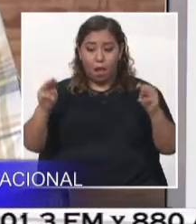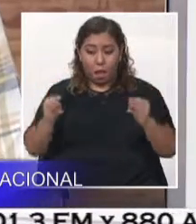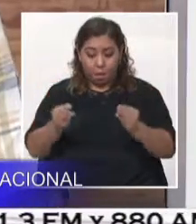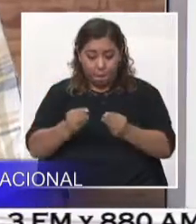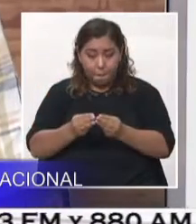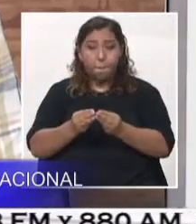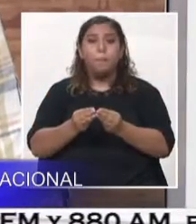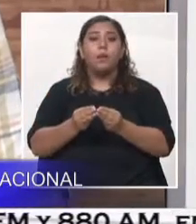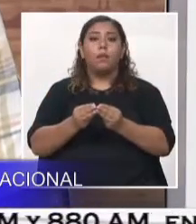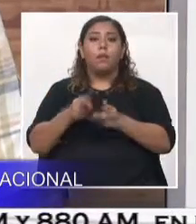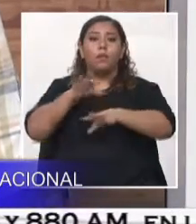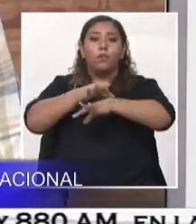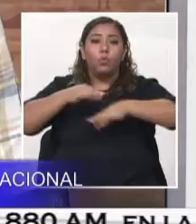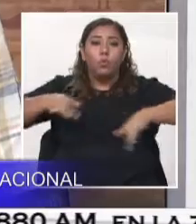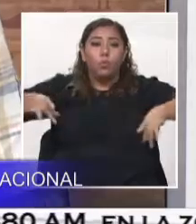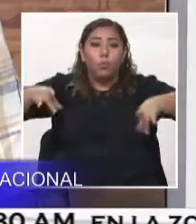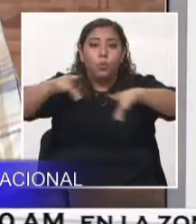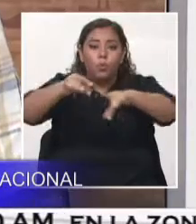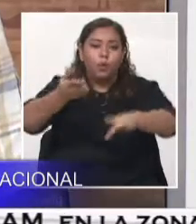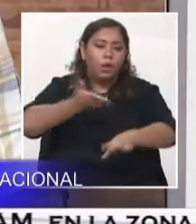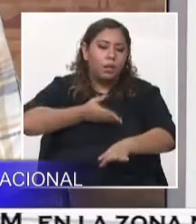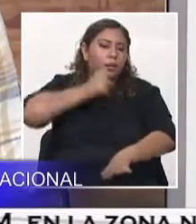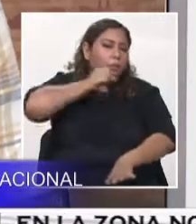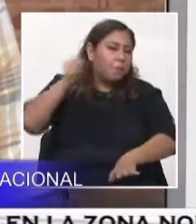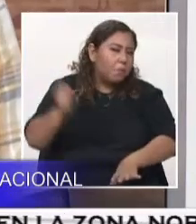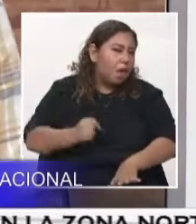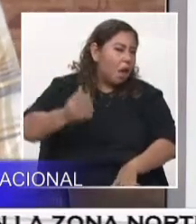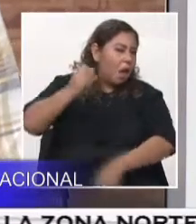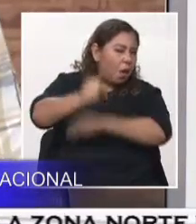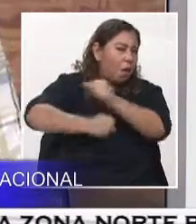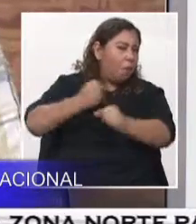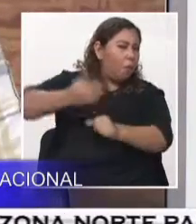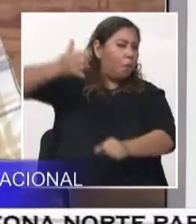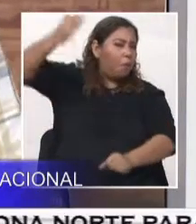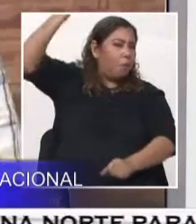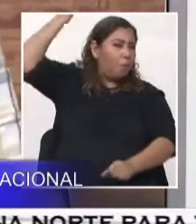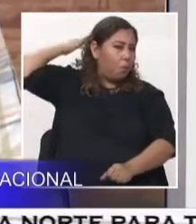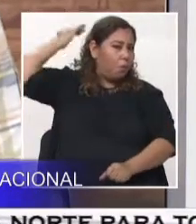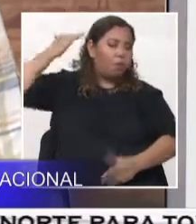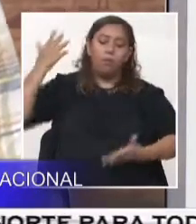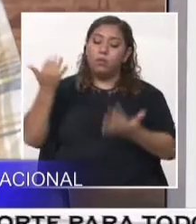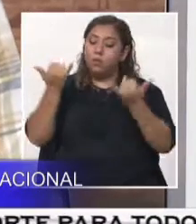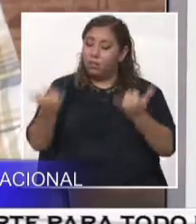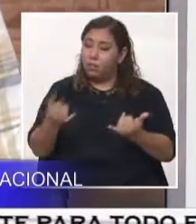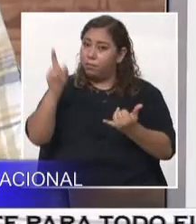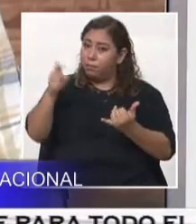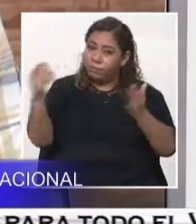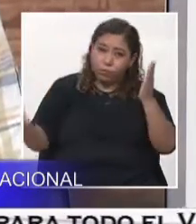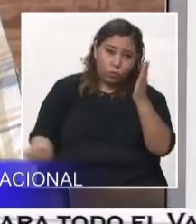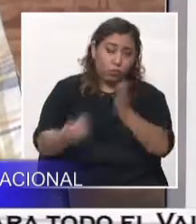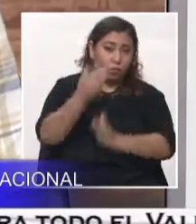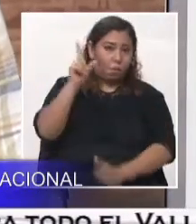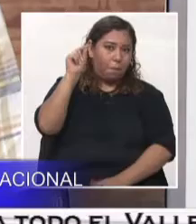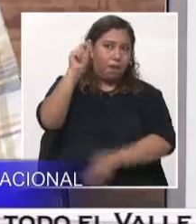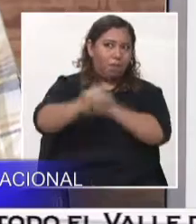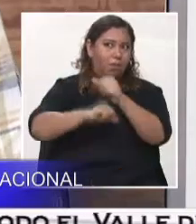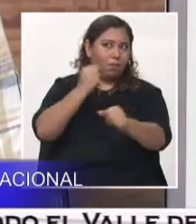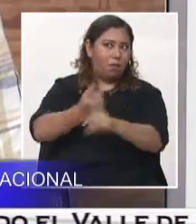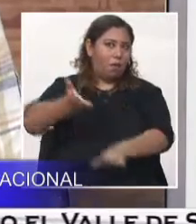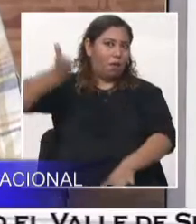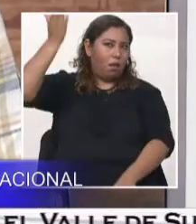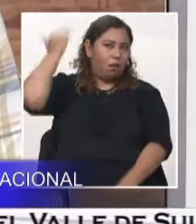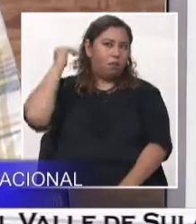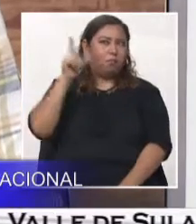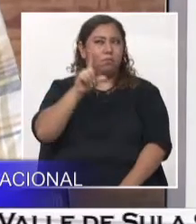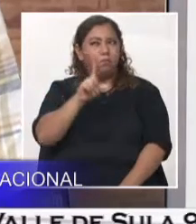geológico ya un poco desfasado y un poco ya de más de 20 años, más de 30 años.